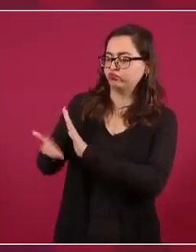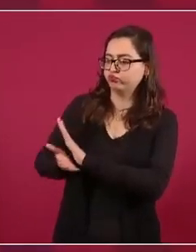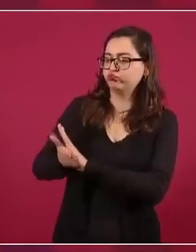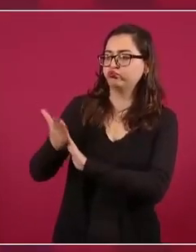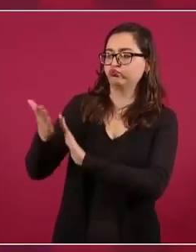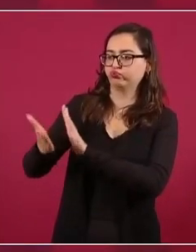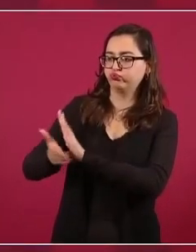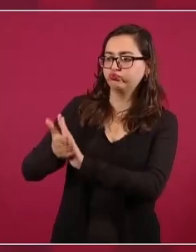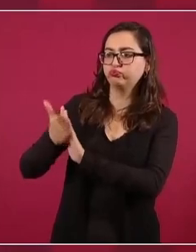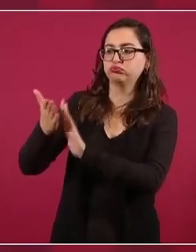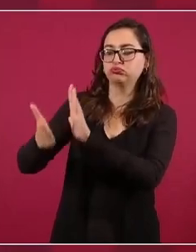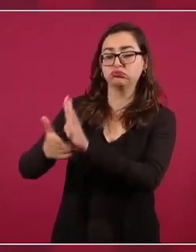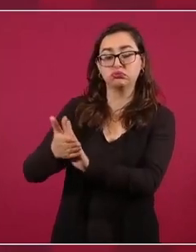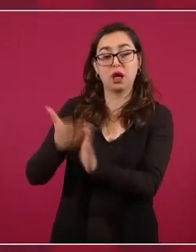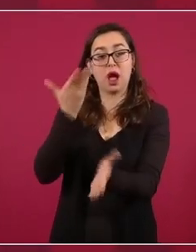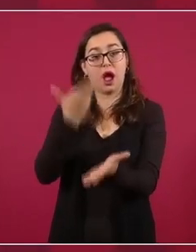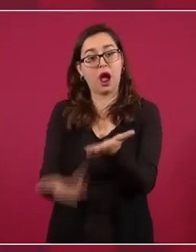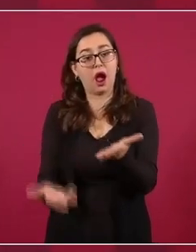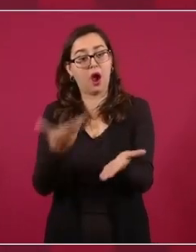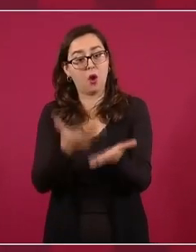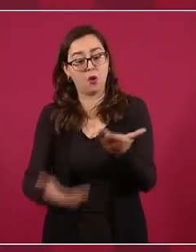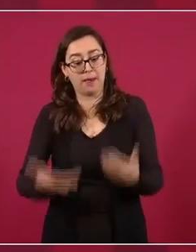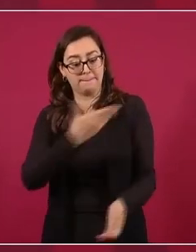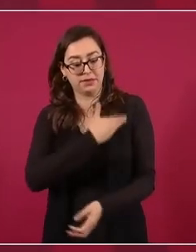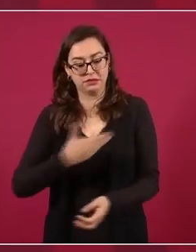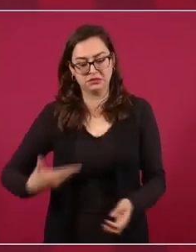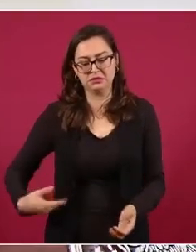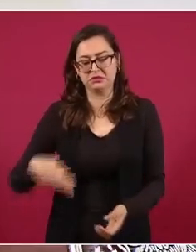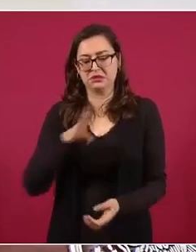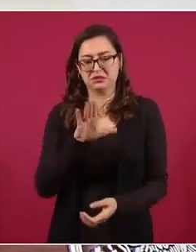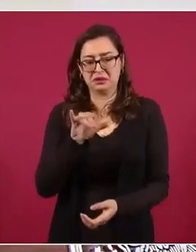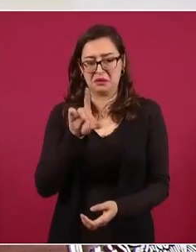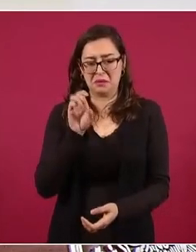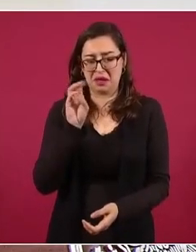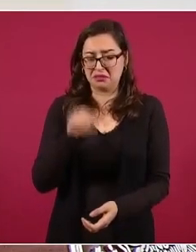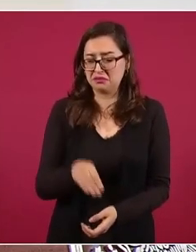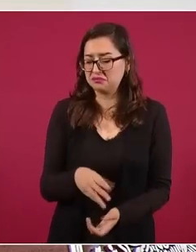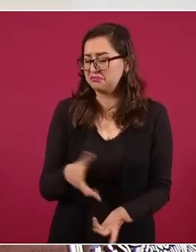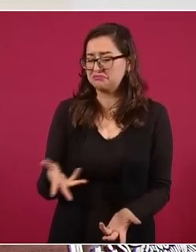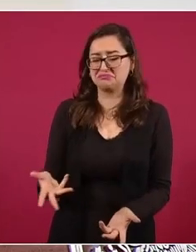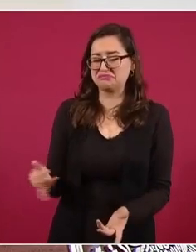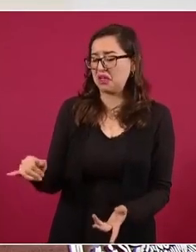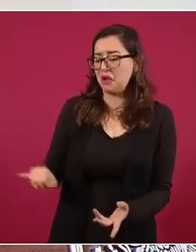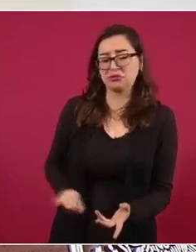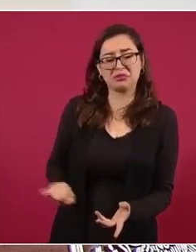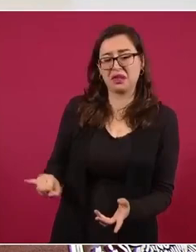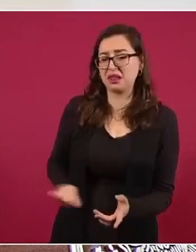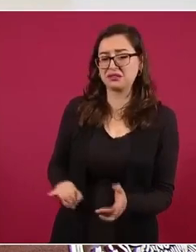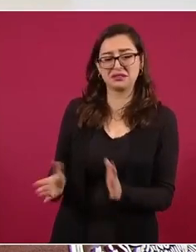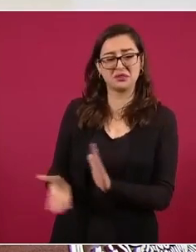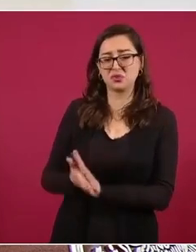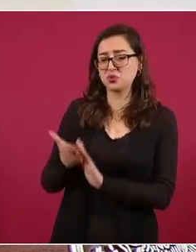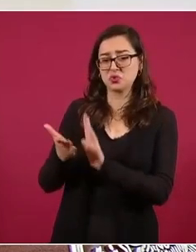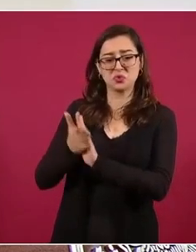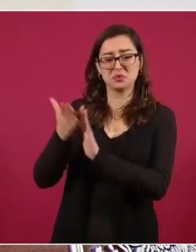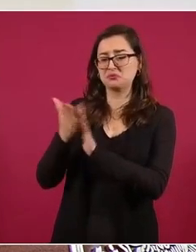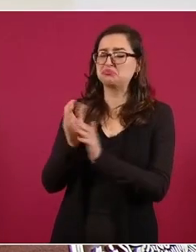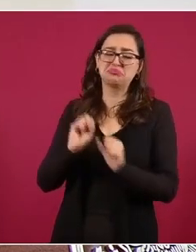el primero en muchos años